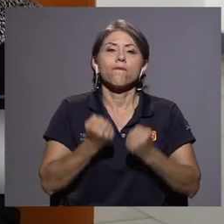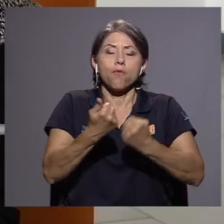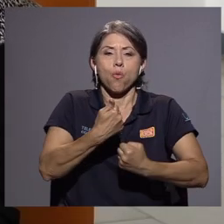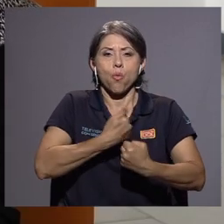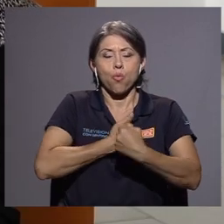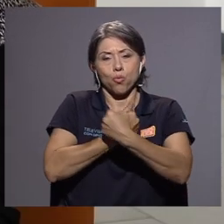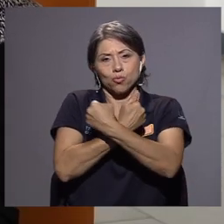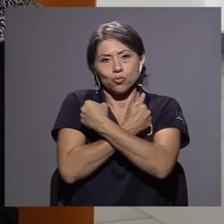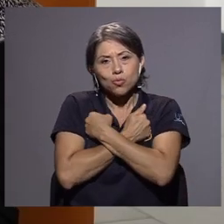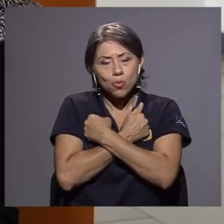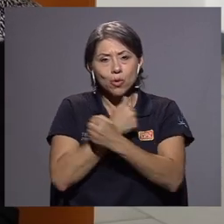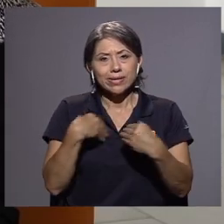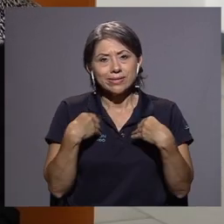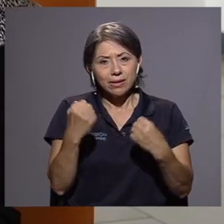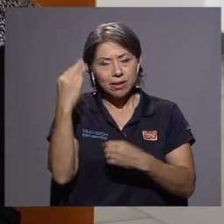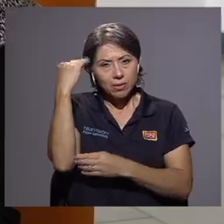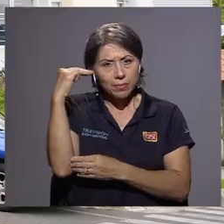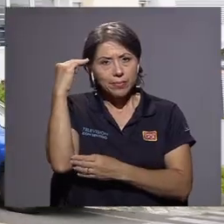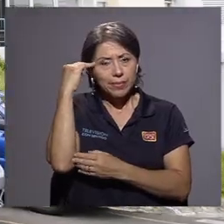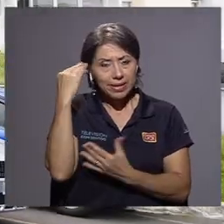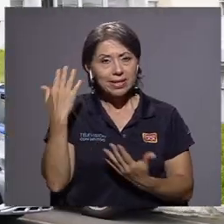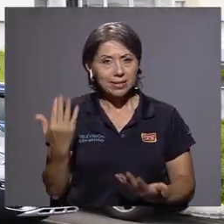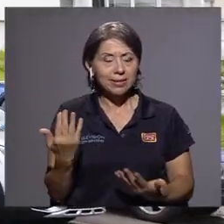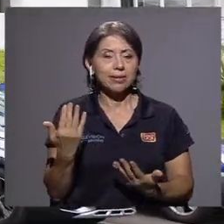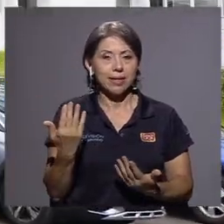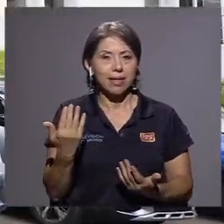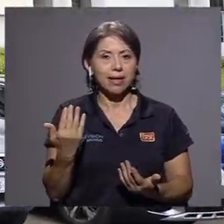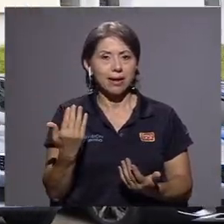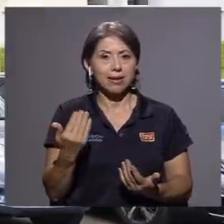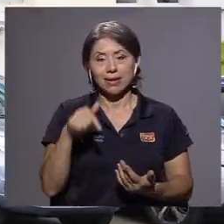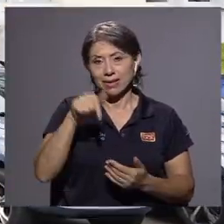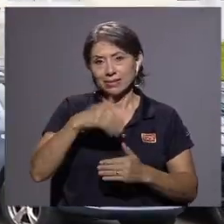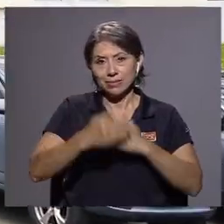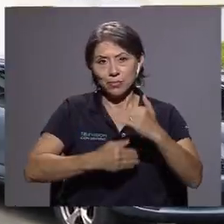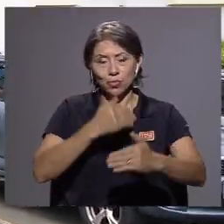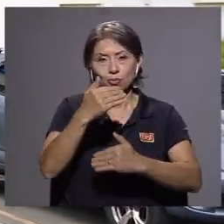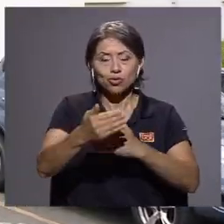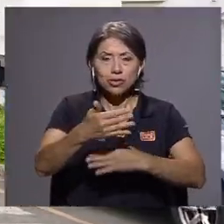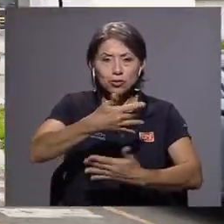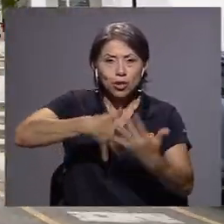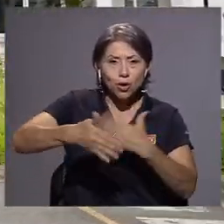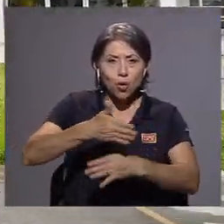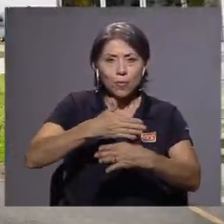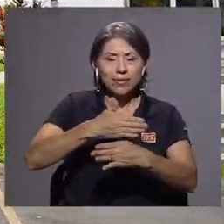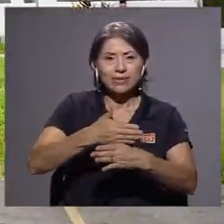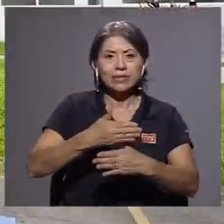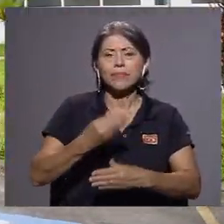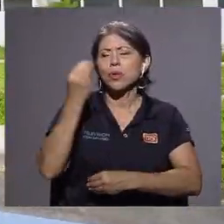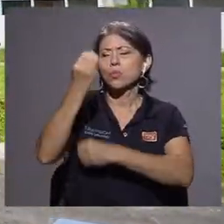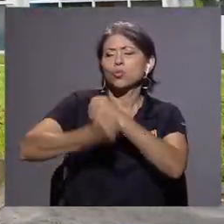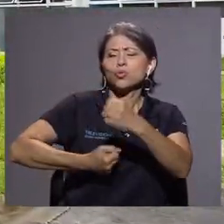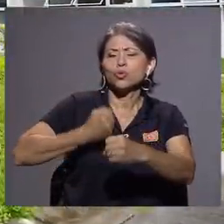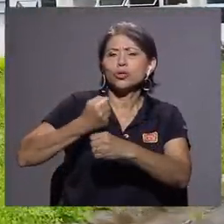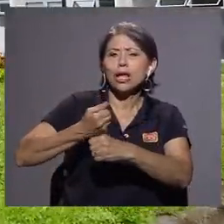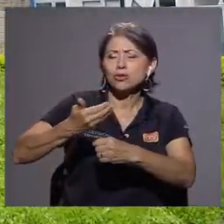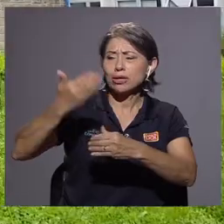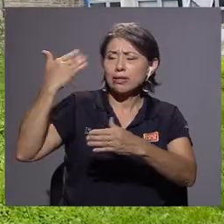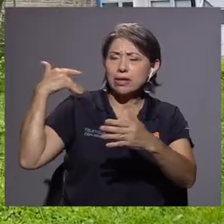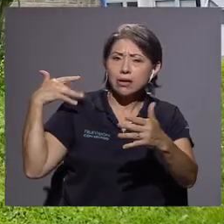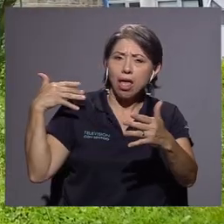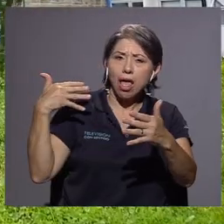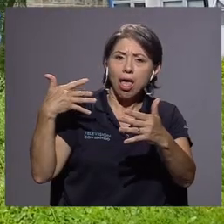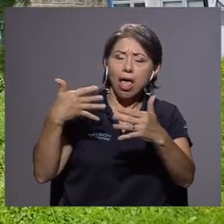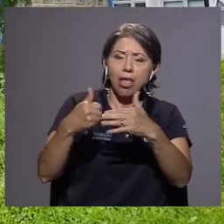parte de autoestima, de salud mental dentro de este proceso de convivencia. Desde hace muchos años hemos venido